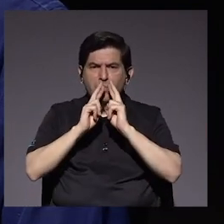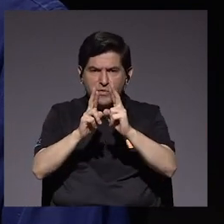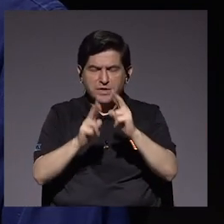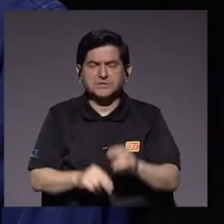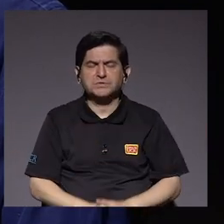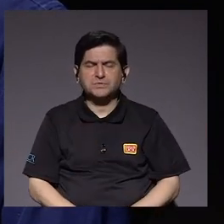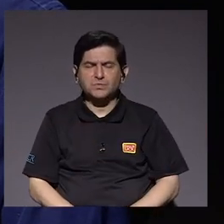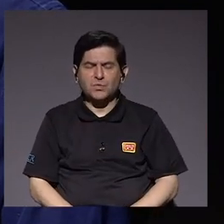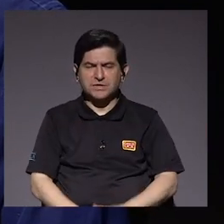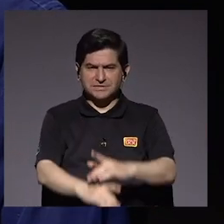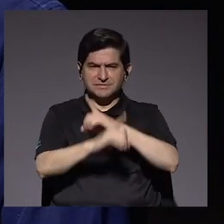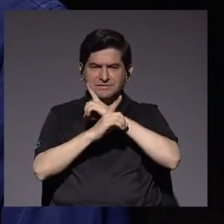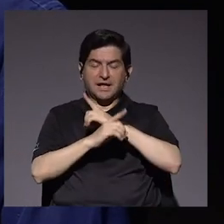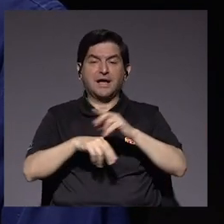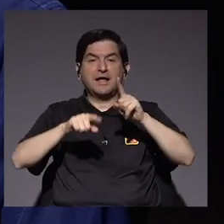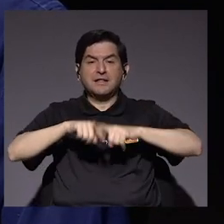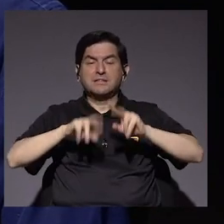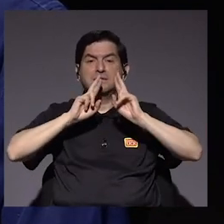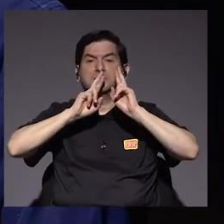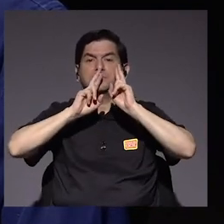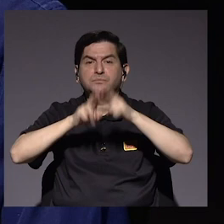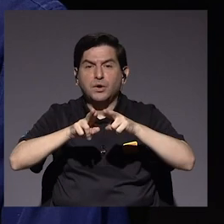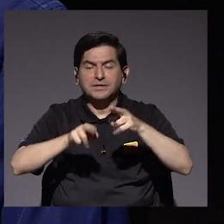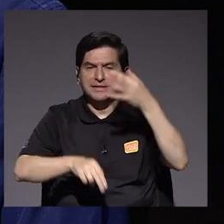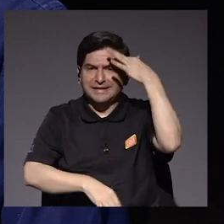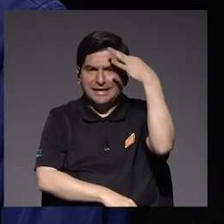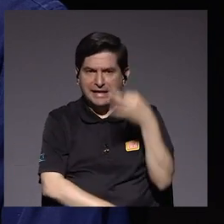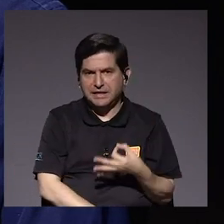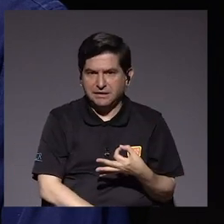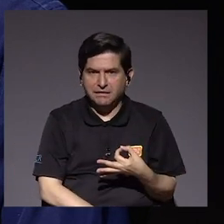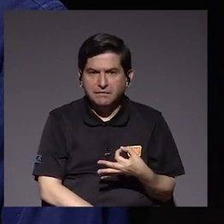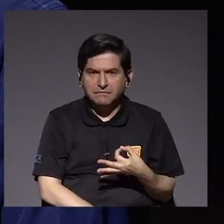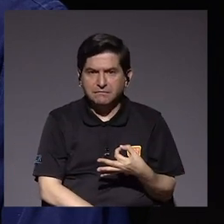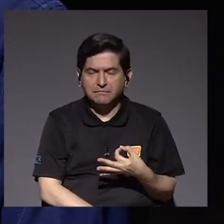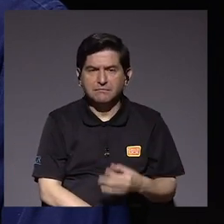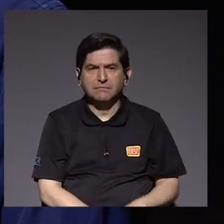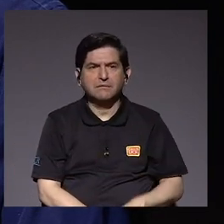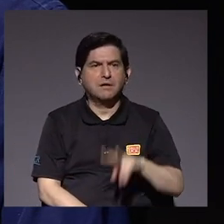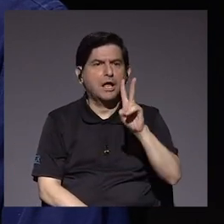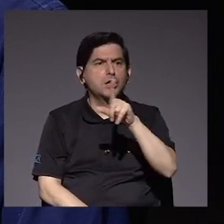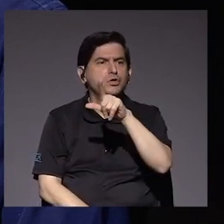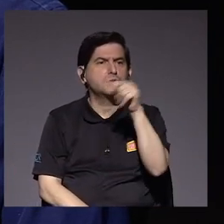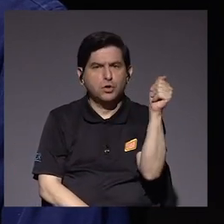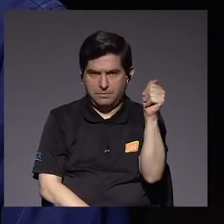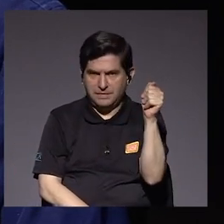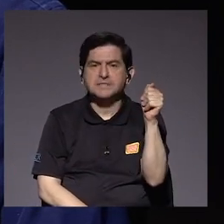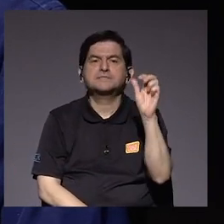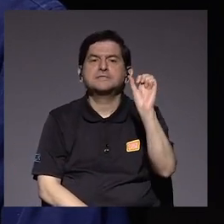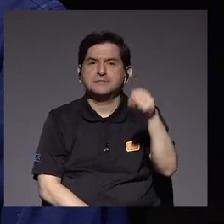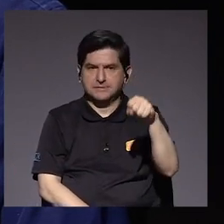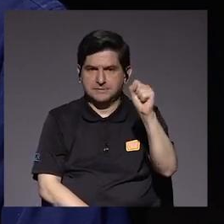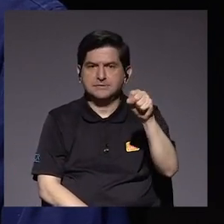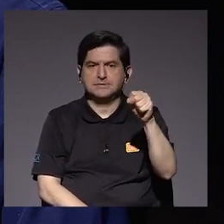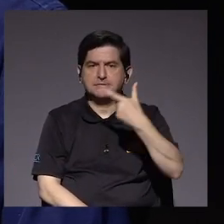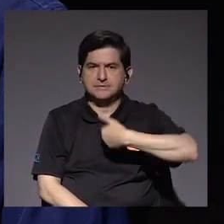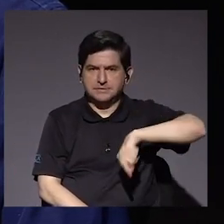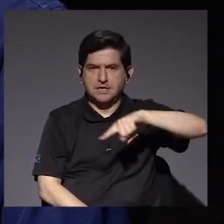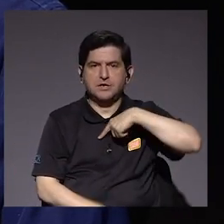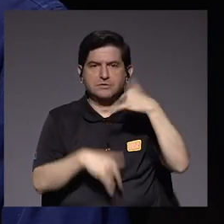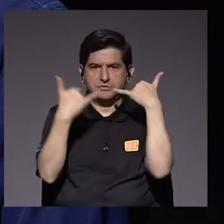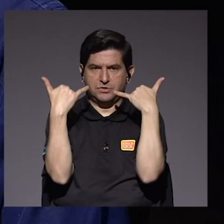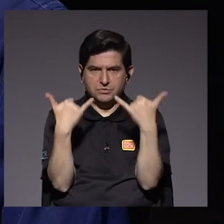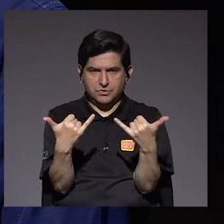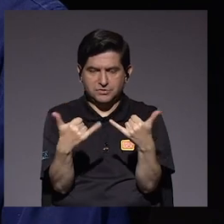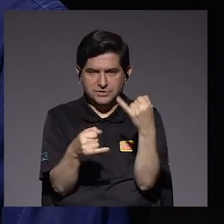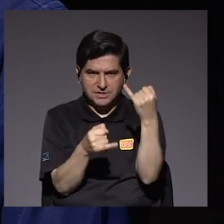inmunológica. Y dependiendo de los resultados, estimamos que en dos meses, sí, podemos estar